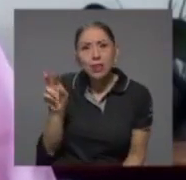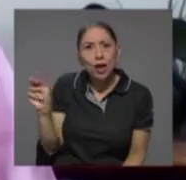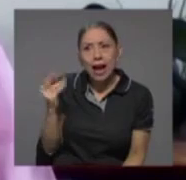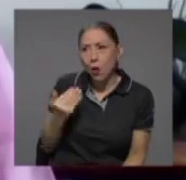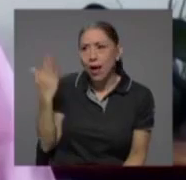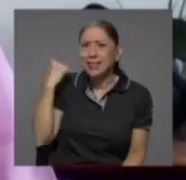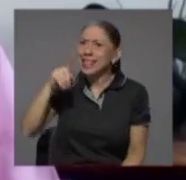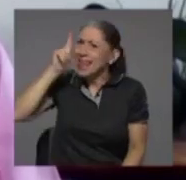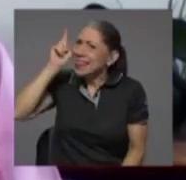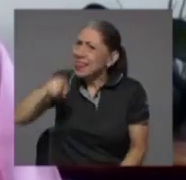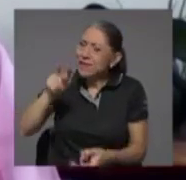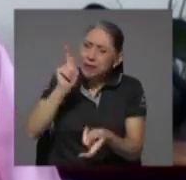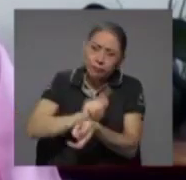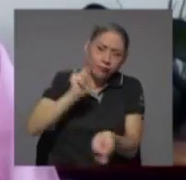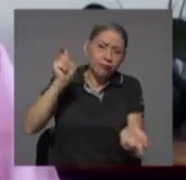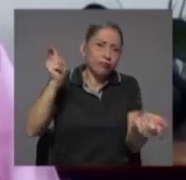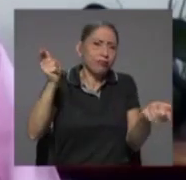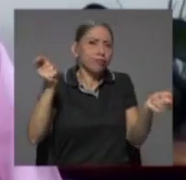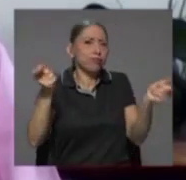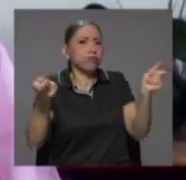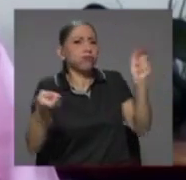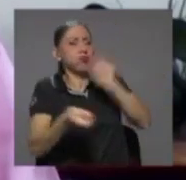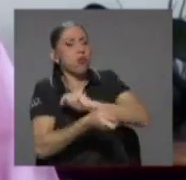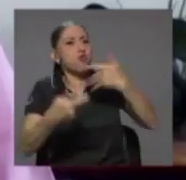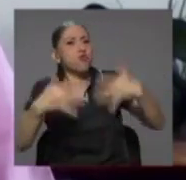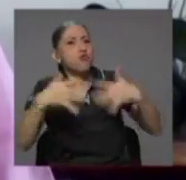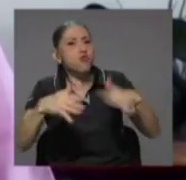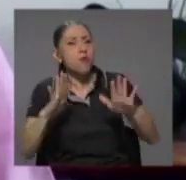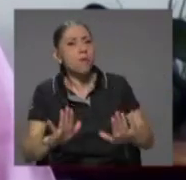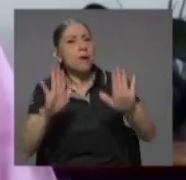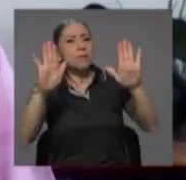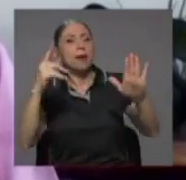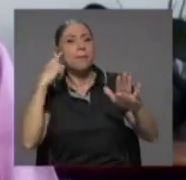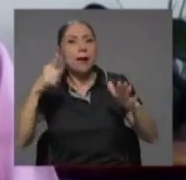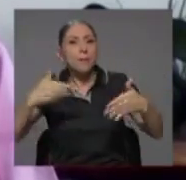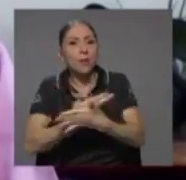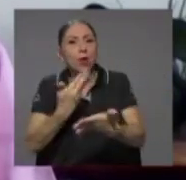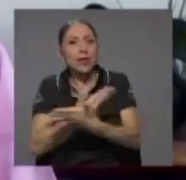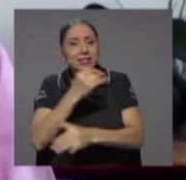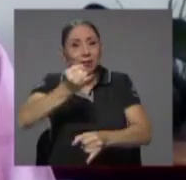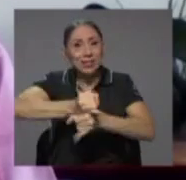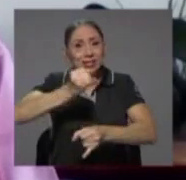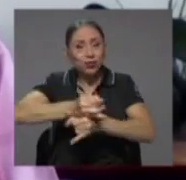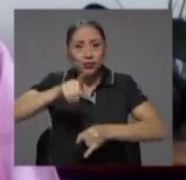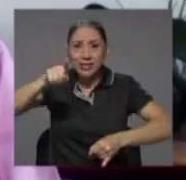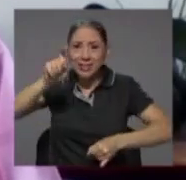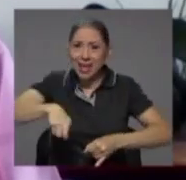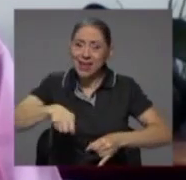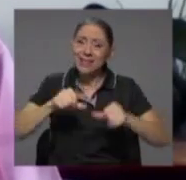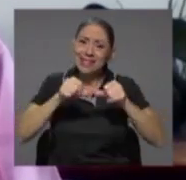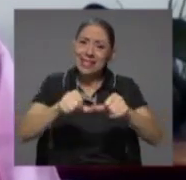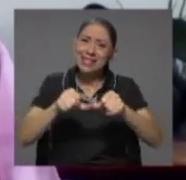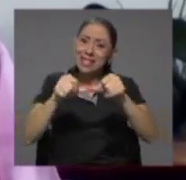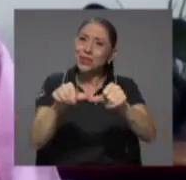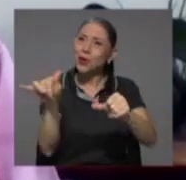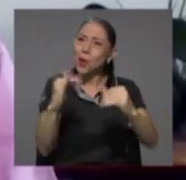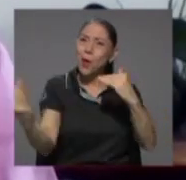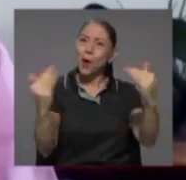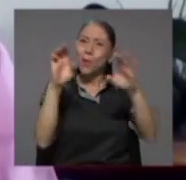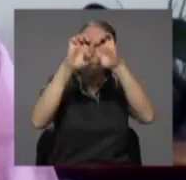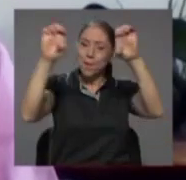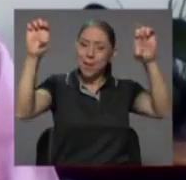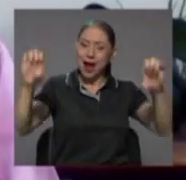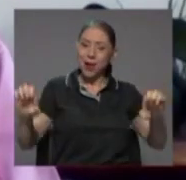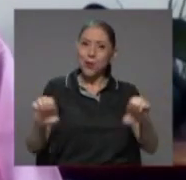salto cualitativo extraordinario para modernizar una institución que tiene que seguir siendo el baluarte y el bastión de la